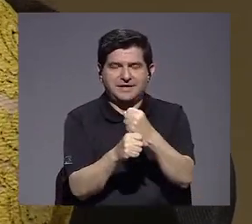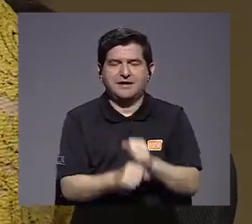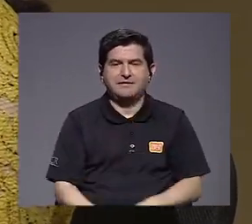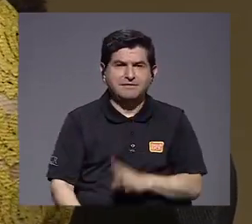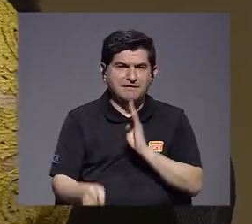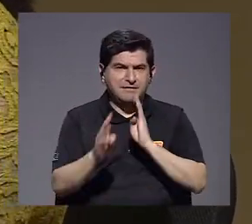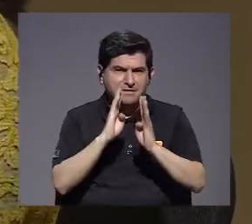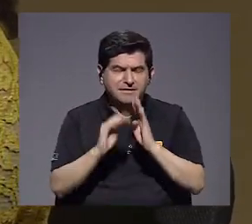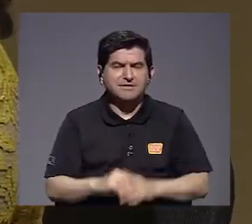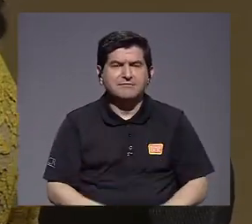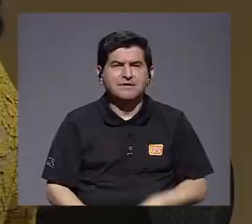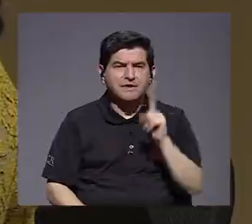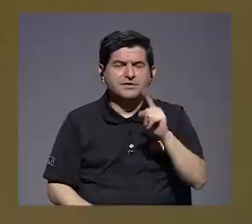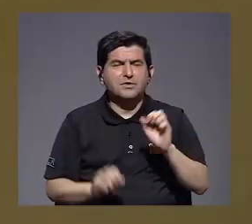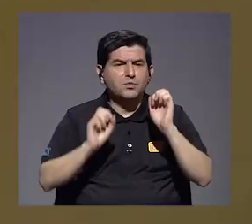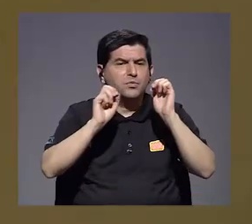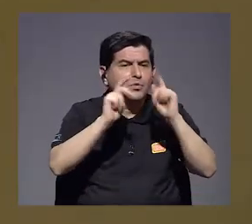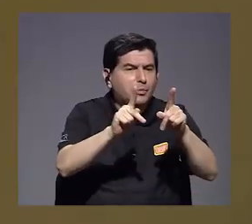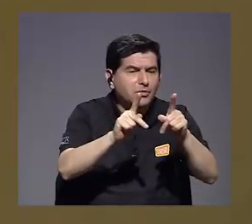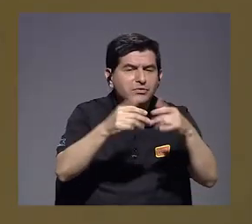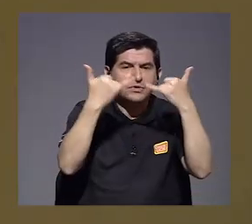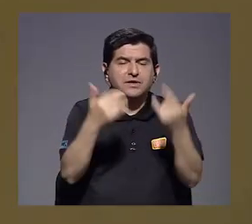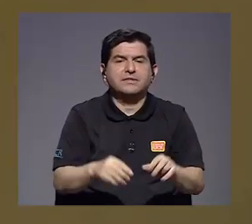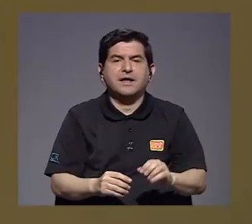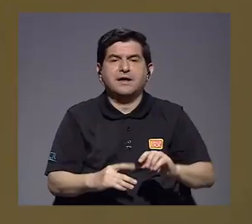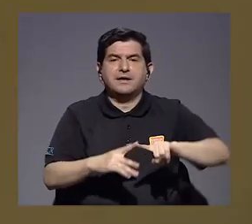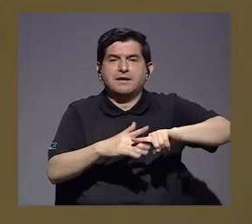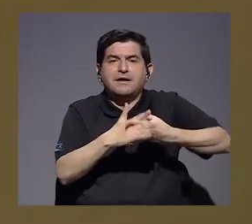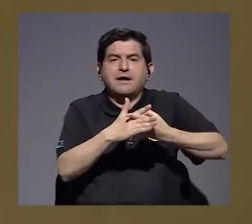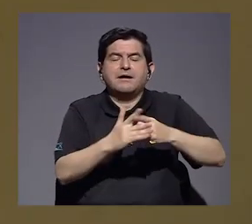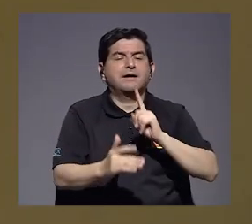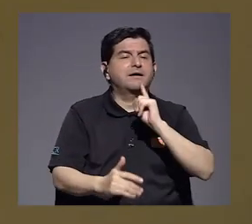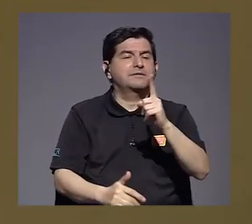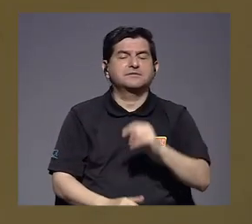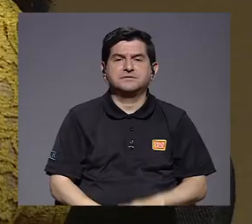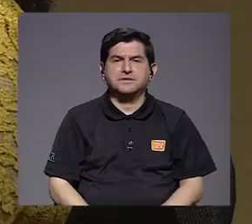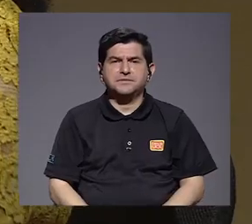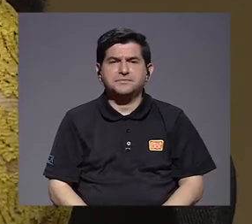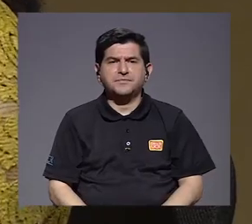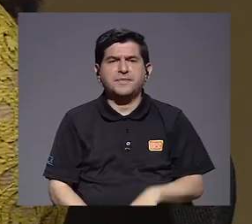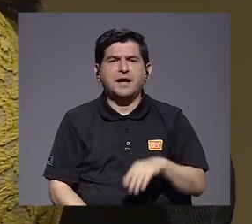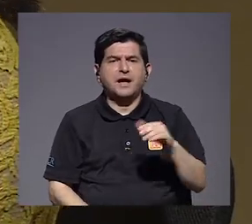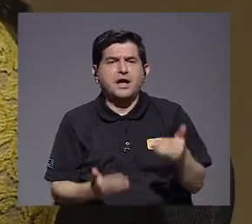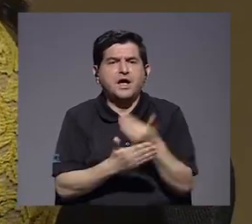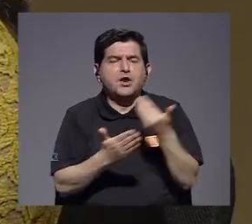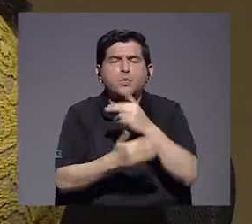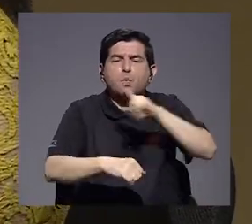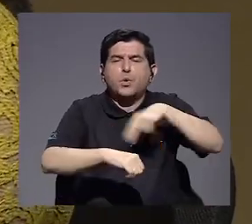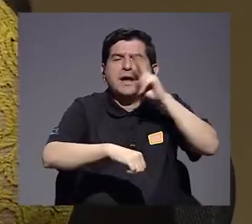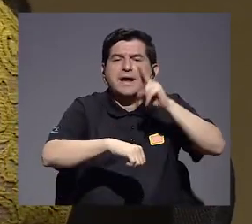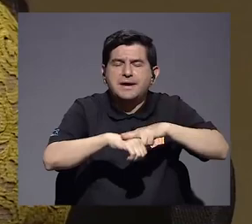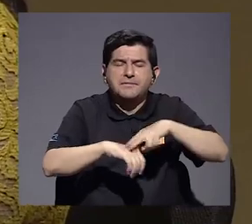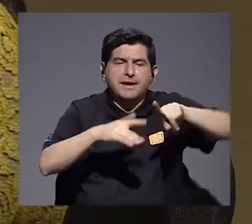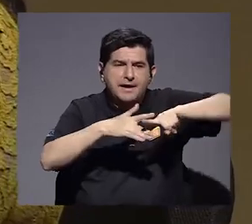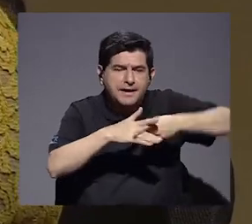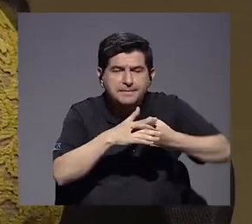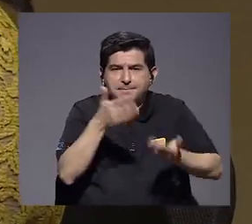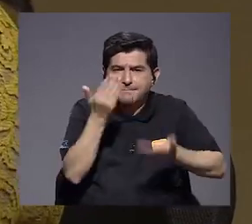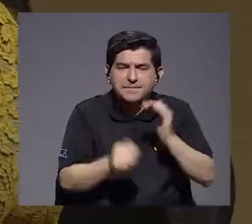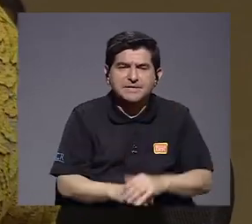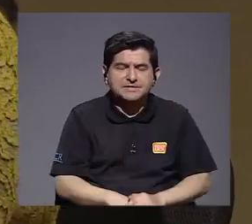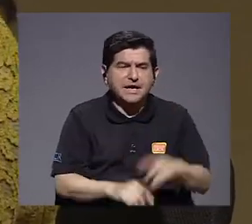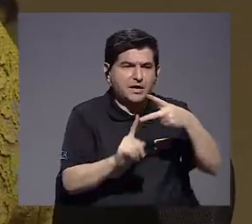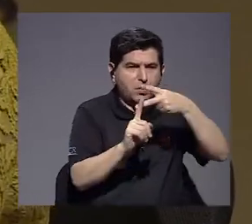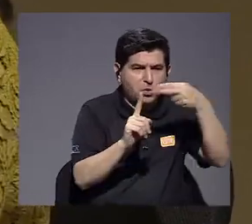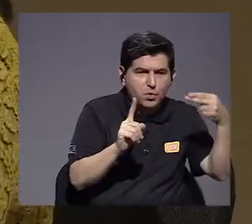porque cuando se abre una ventana es cuando ya empieza y decimos, bueno, abramos a una nueva normalidad, podemos empezar por